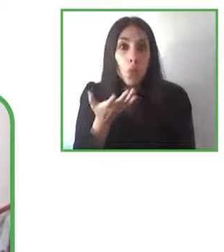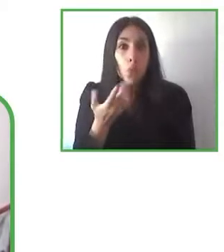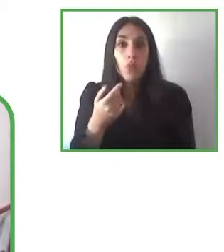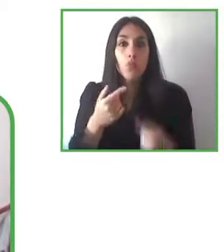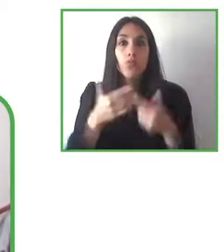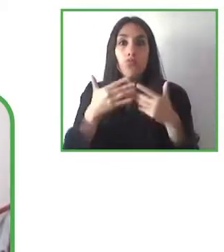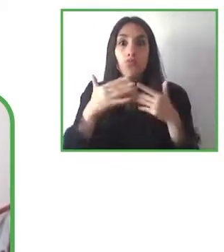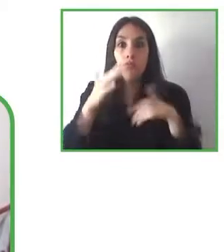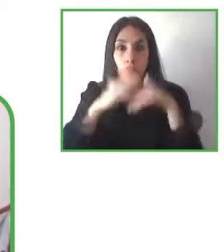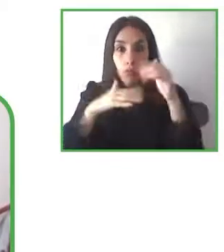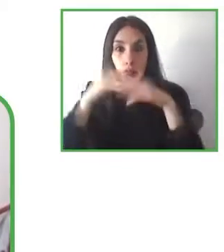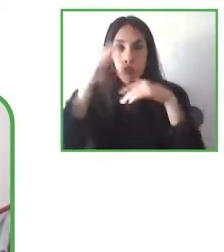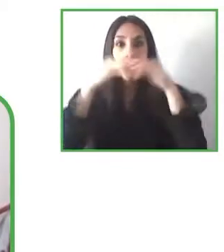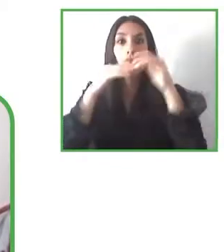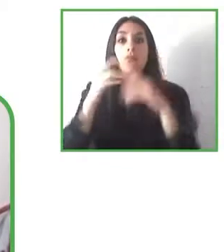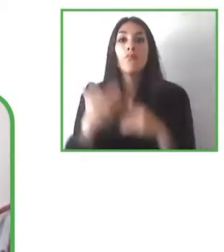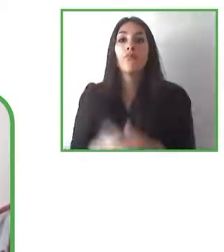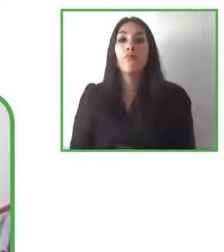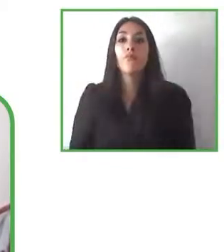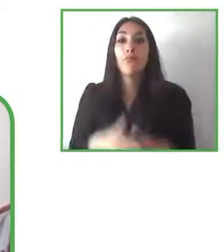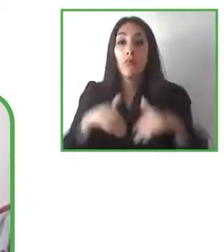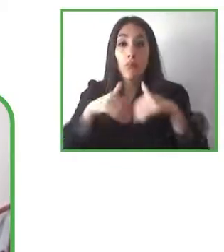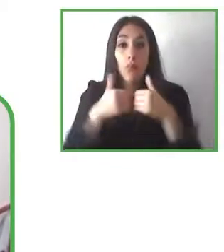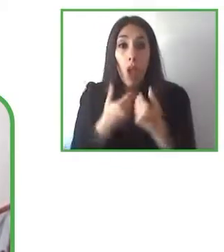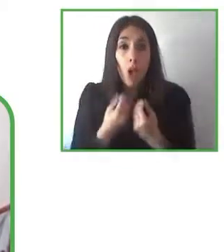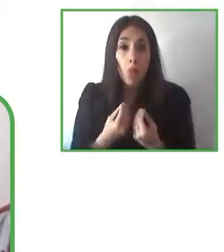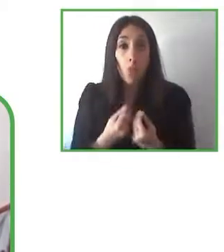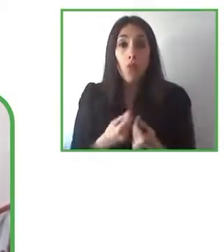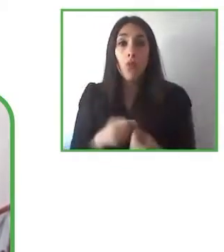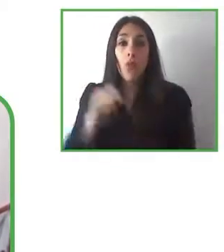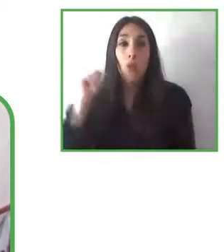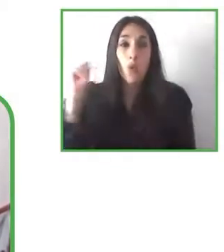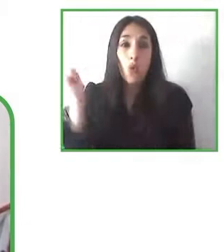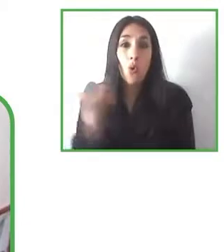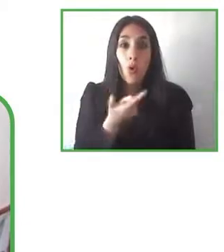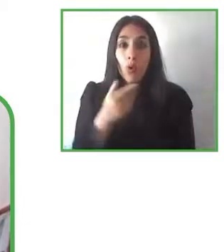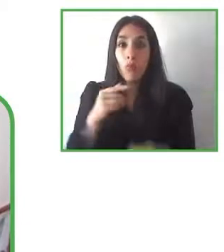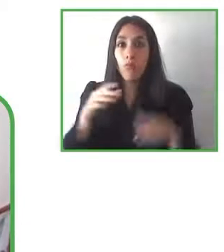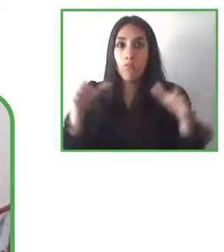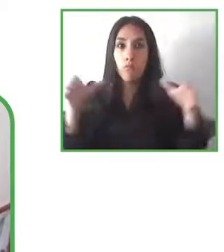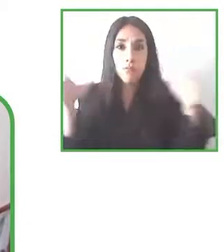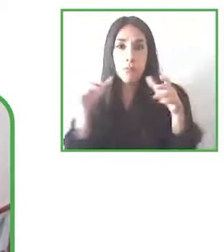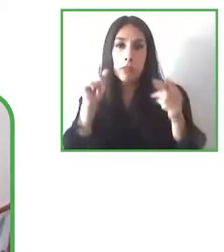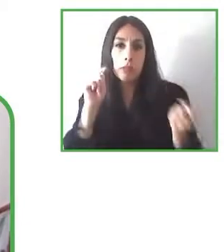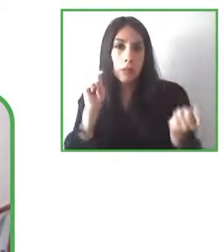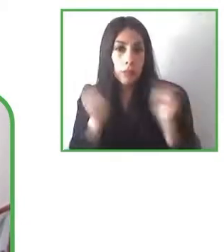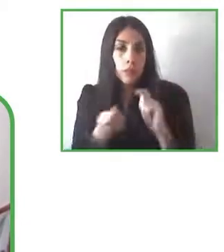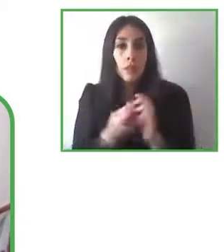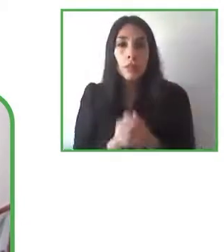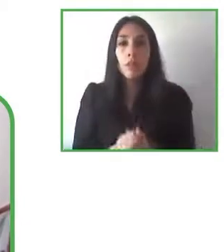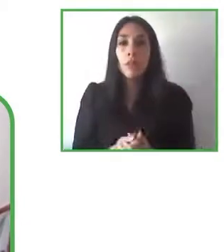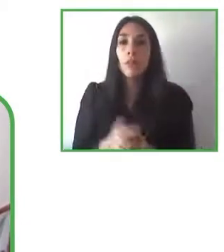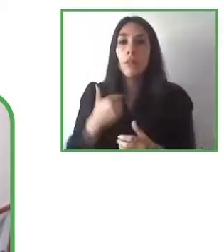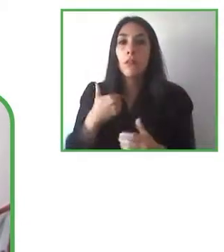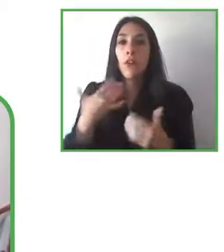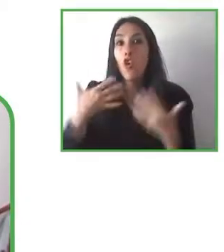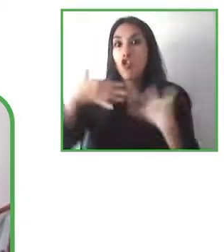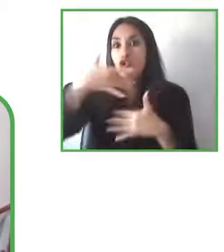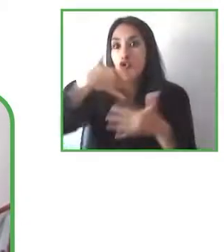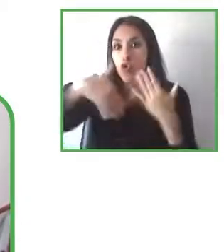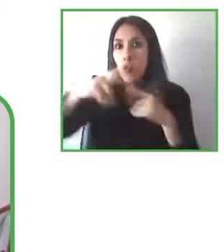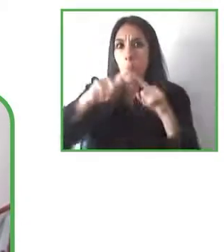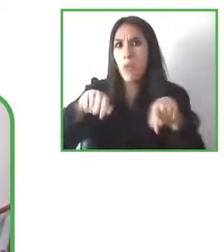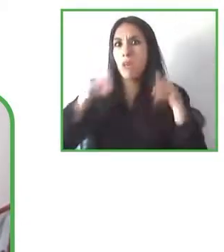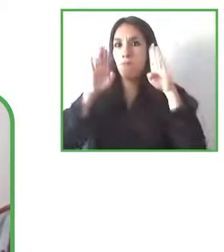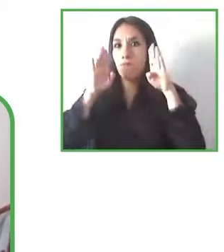permite entonces cambiar todos los contenidos para que sean cultural y socialmente pertinentes y pensar también en aplicaciones